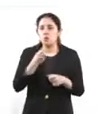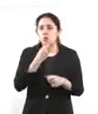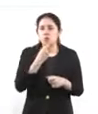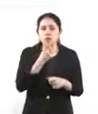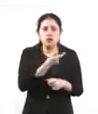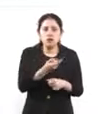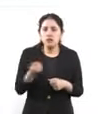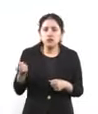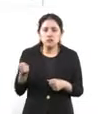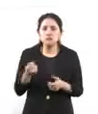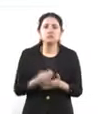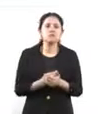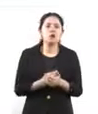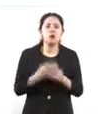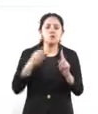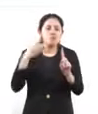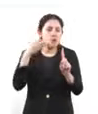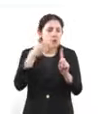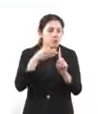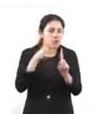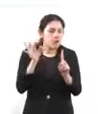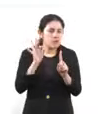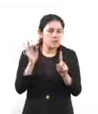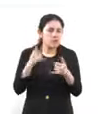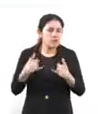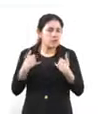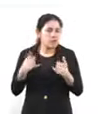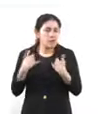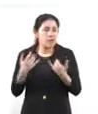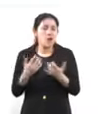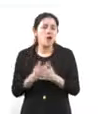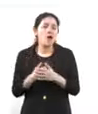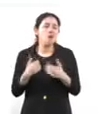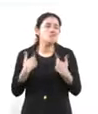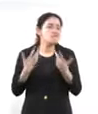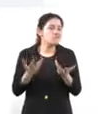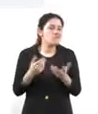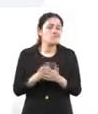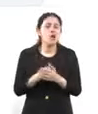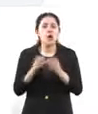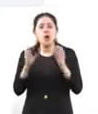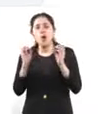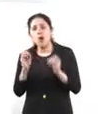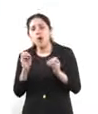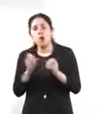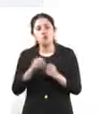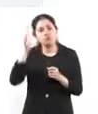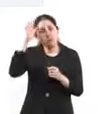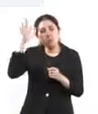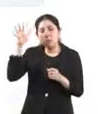pensando en un público como más dirigido, ¿no? Si es niños, funcionarios públicos, estudiantes LGBT.